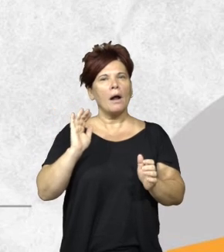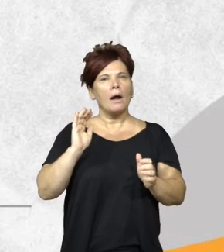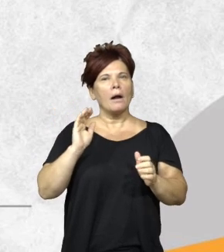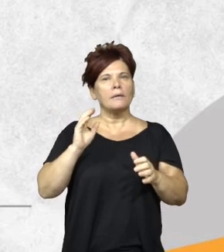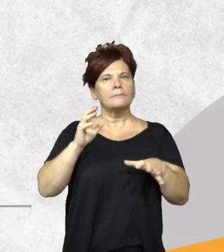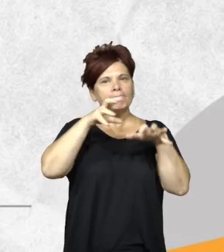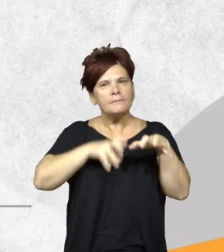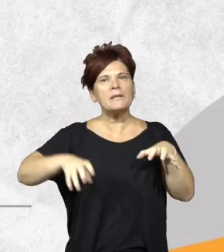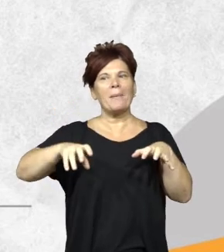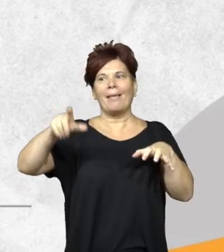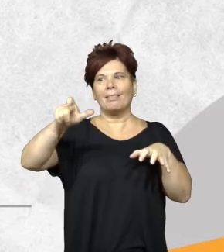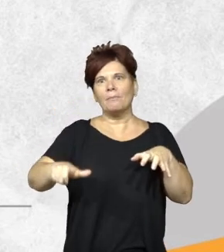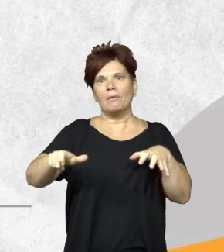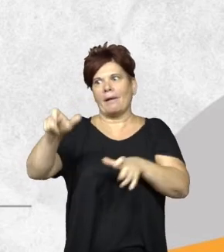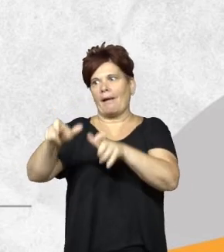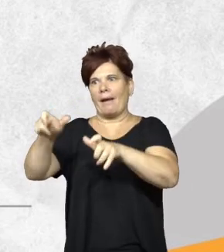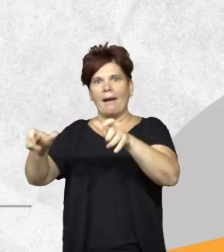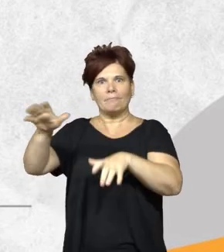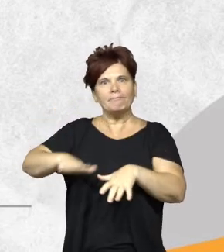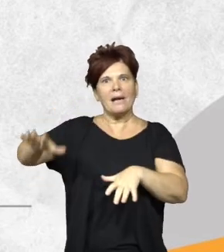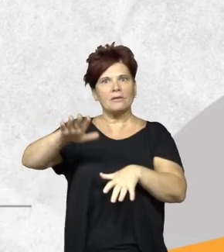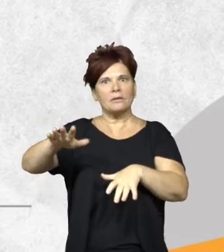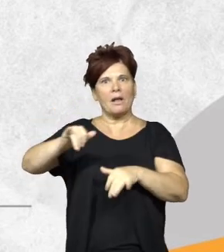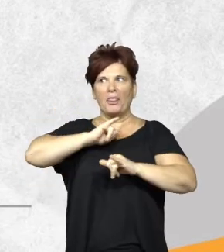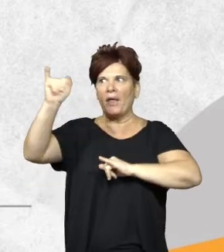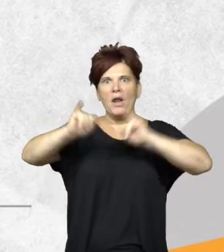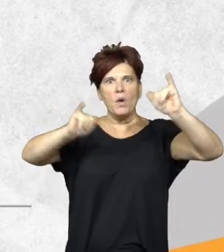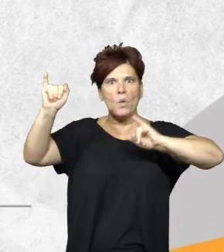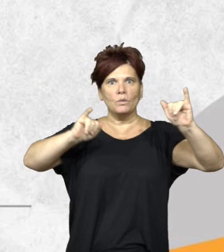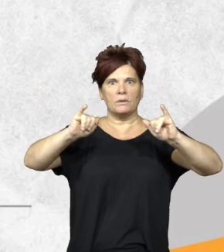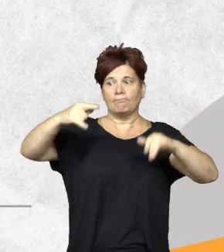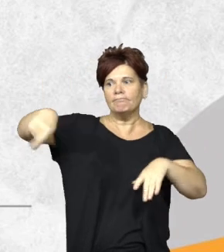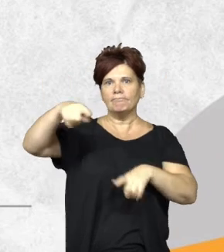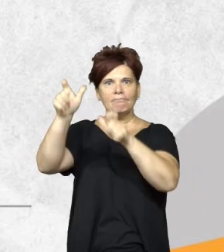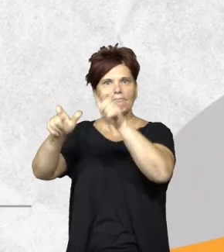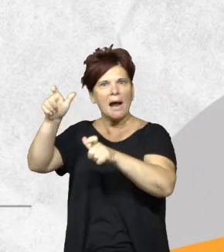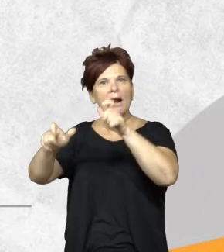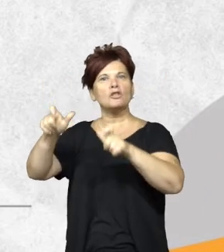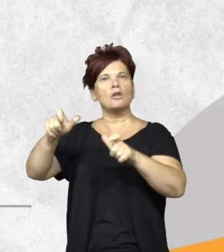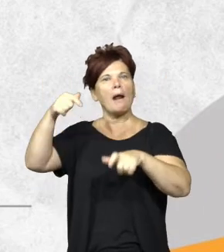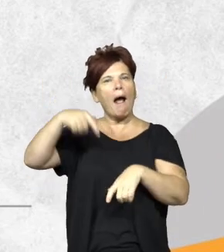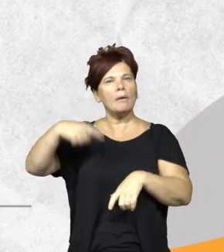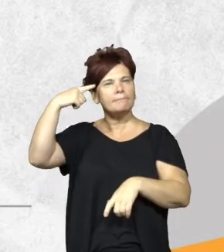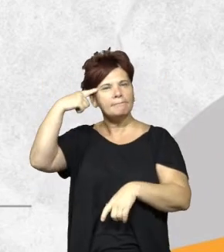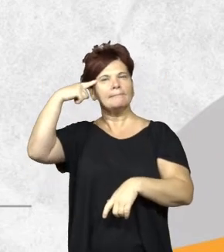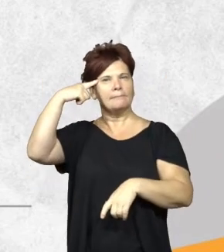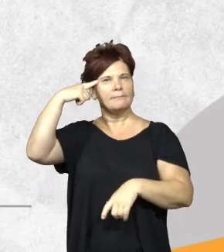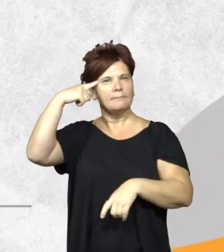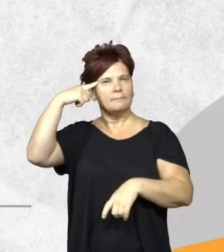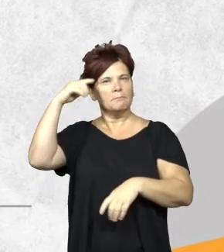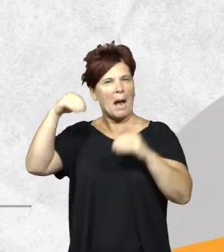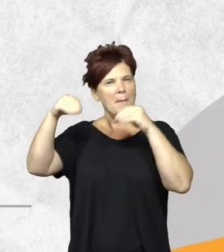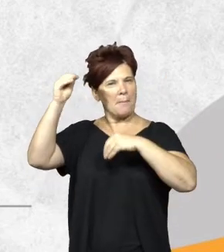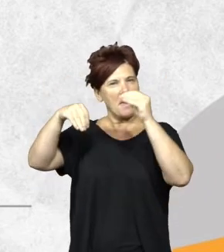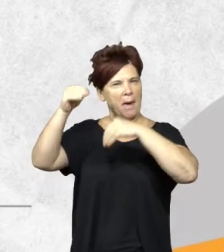de la que la sociedad haga las denuncias. Por suerte, la sociedad está tomando conciencia de los problemas ambientales y está más participativa con respecto a los problemas